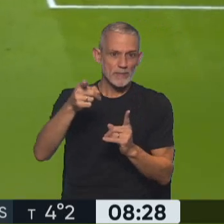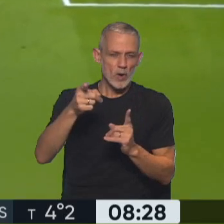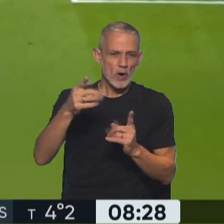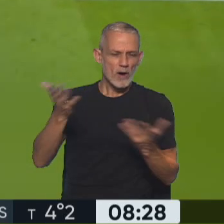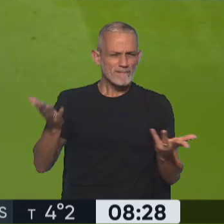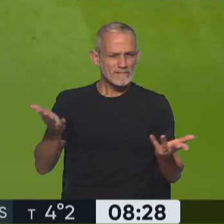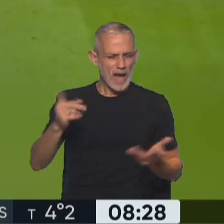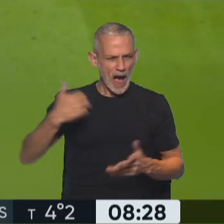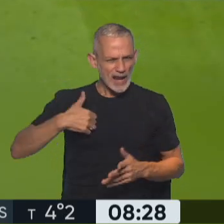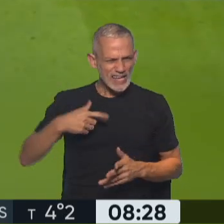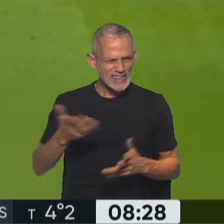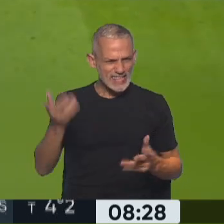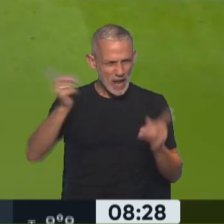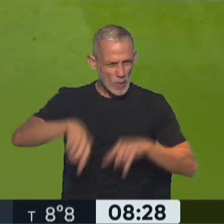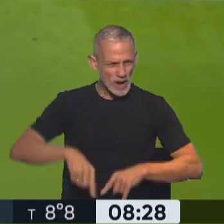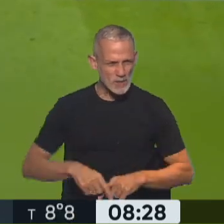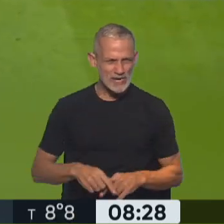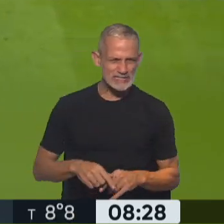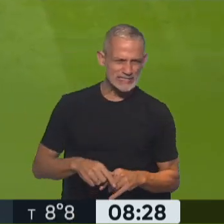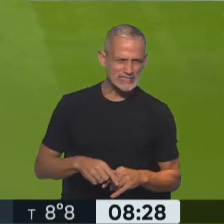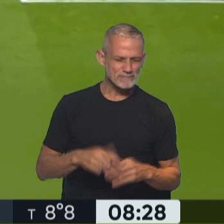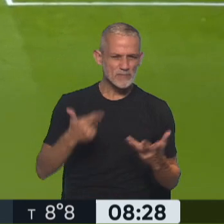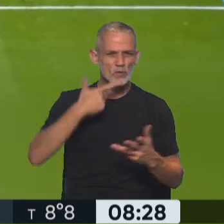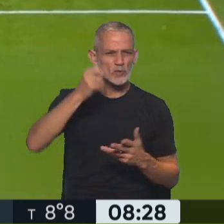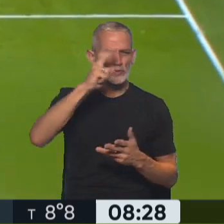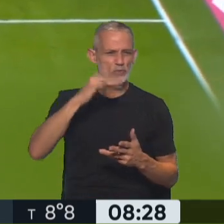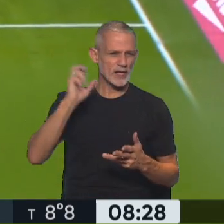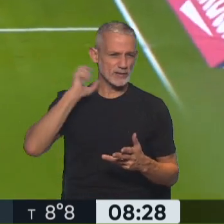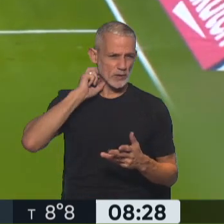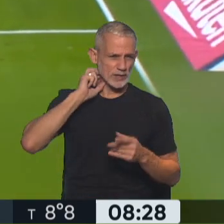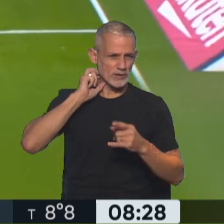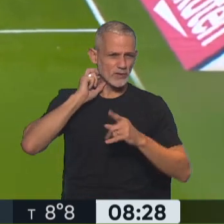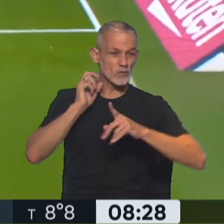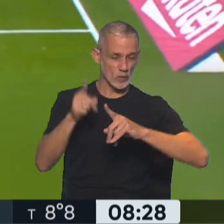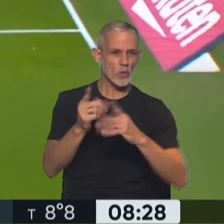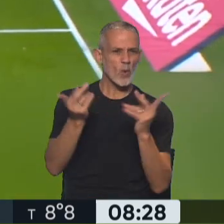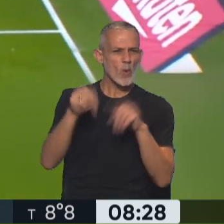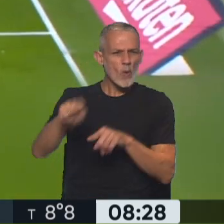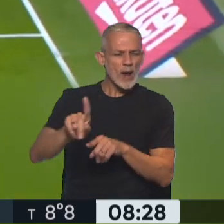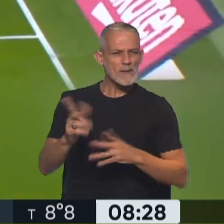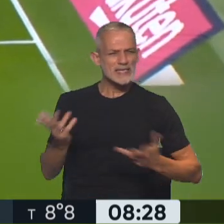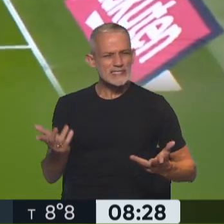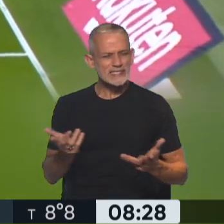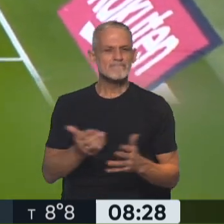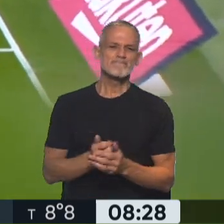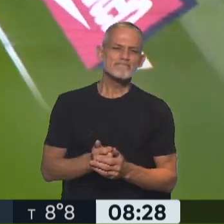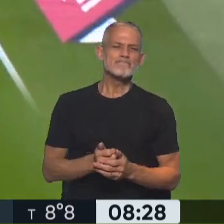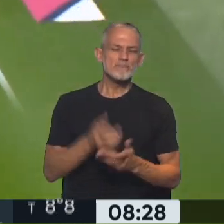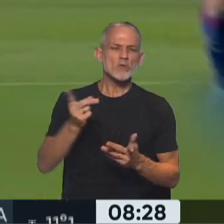Argentina, con lo que eso significa desde el punto de vista económico, que para mí es la primera traba, no es que